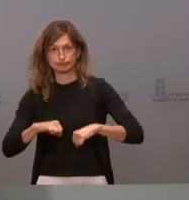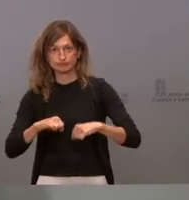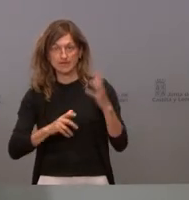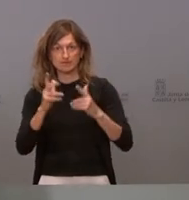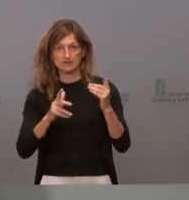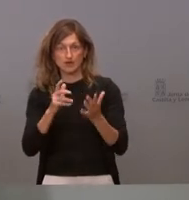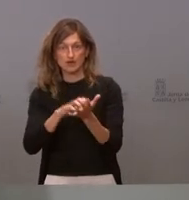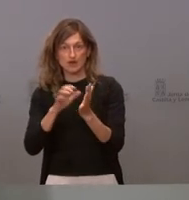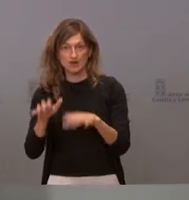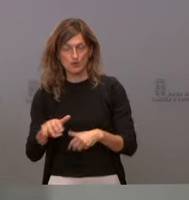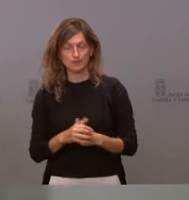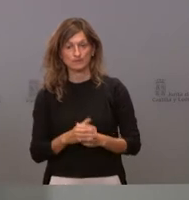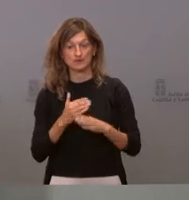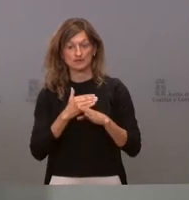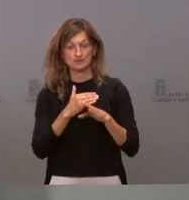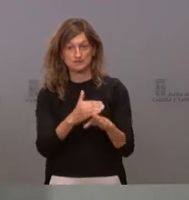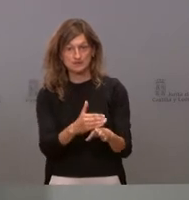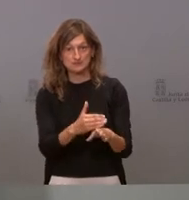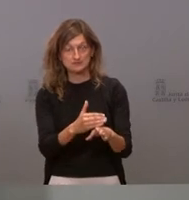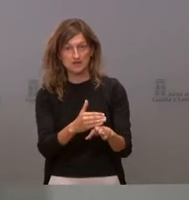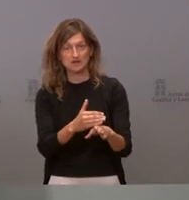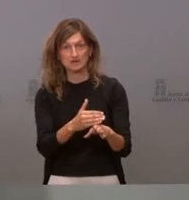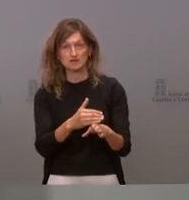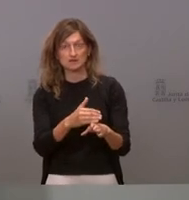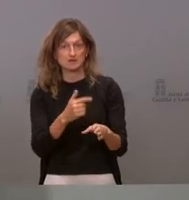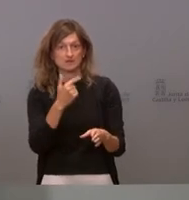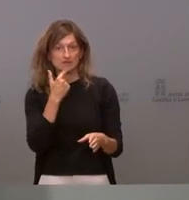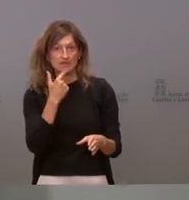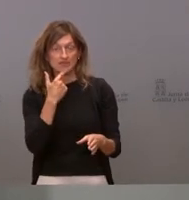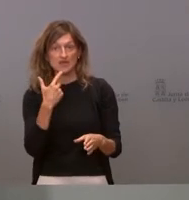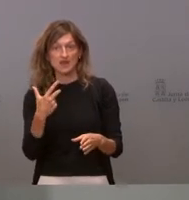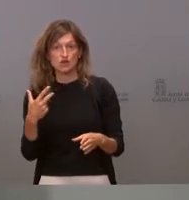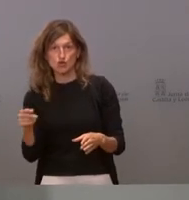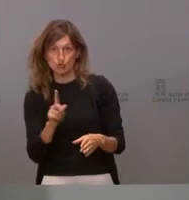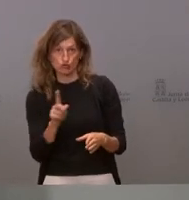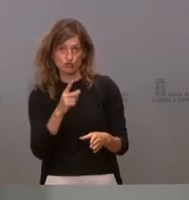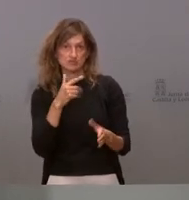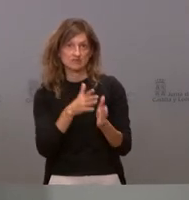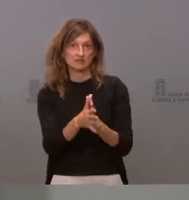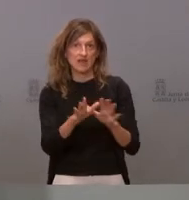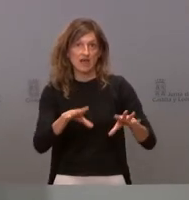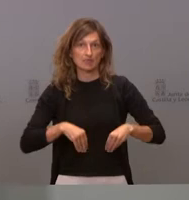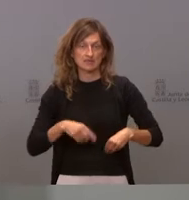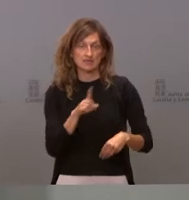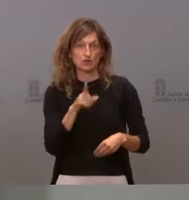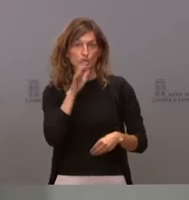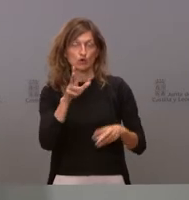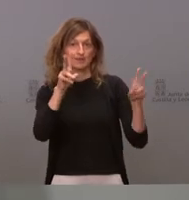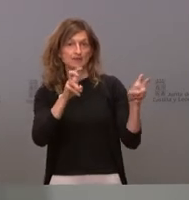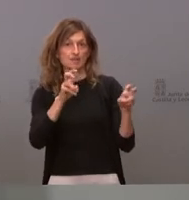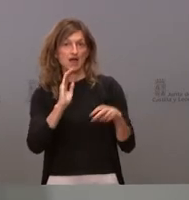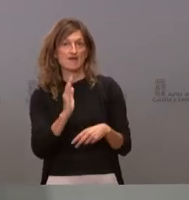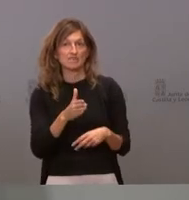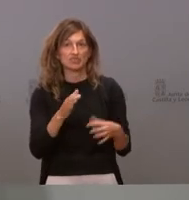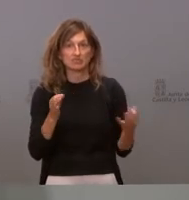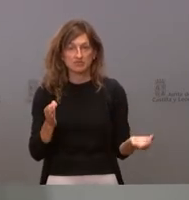siendo las restantes en su mayor parte inadmitidas que no denegadas. Asunto que es diferente por cuestiones que afectan a